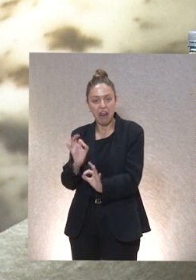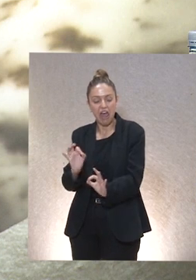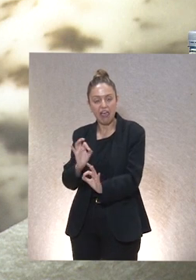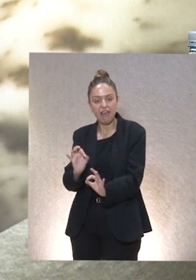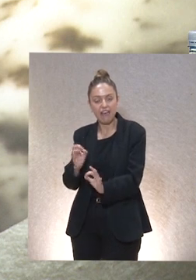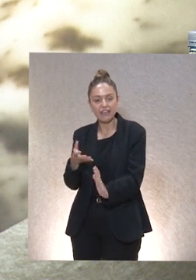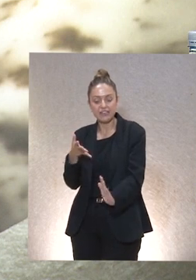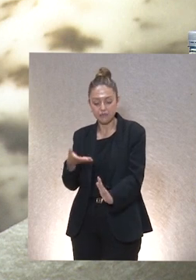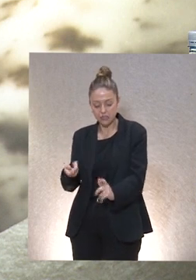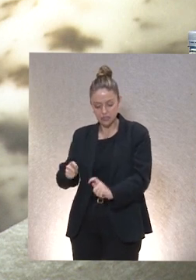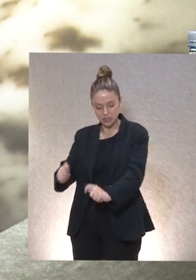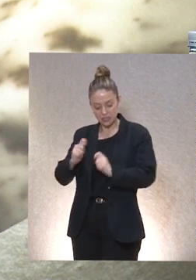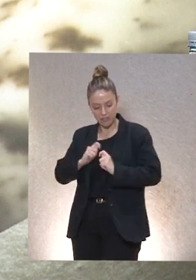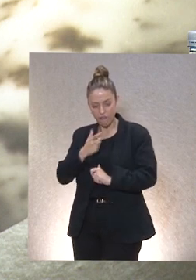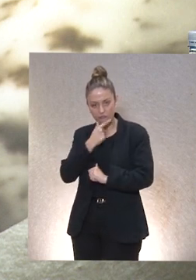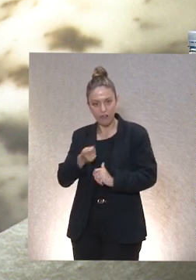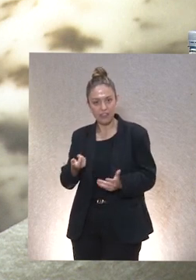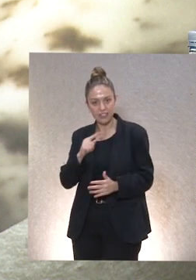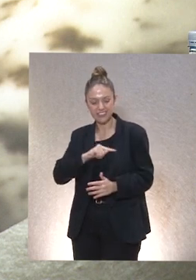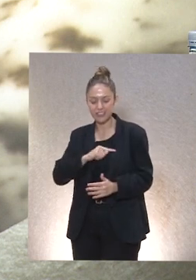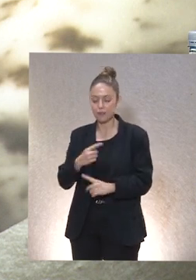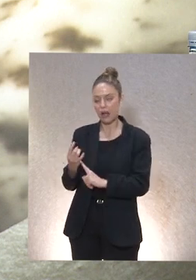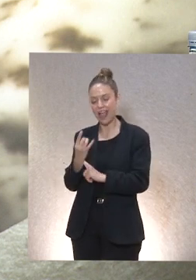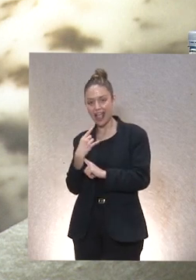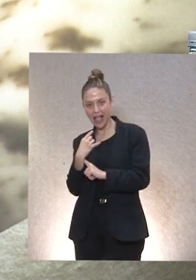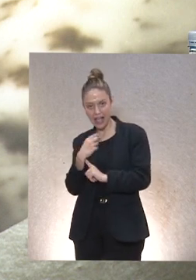puedo autoatribuir con más facilidad y engañarme.